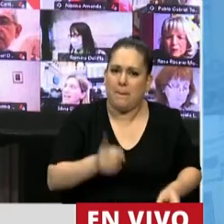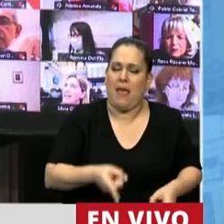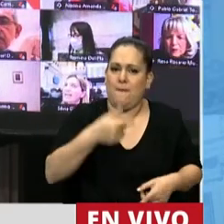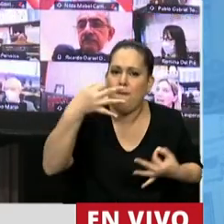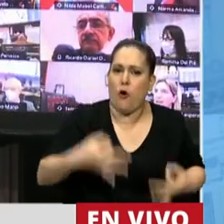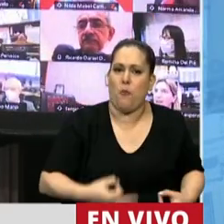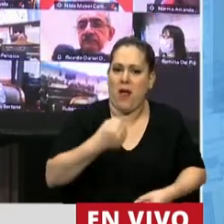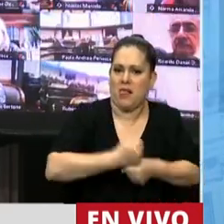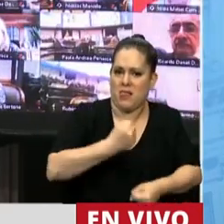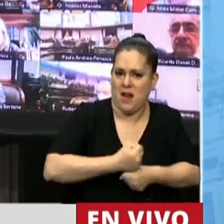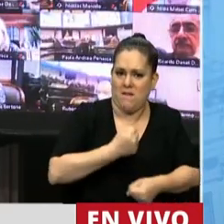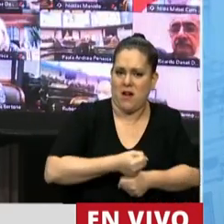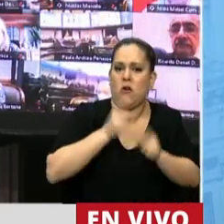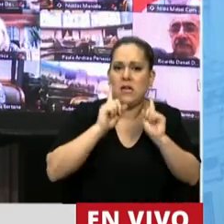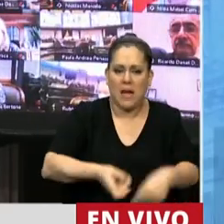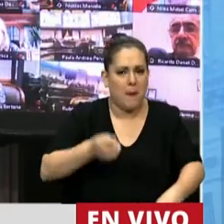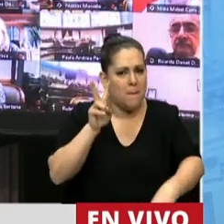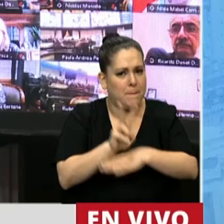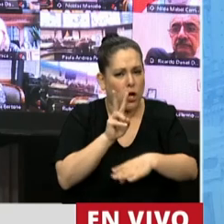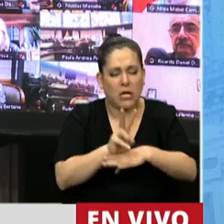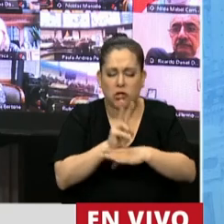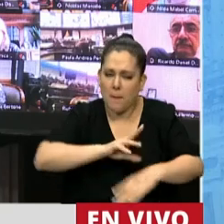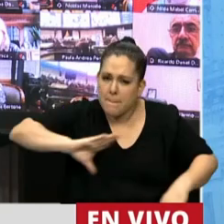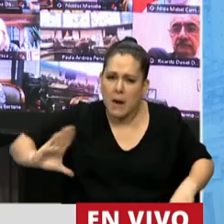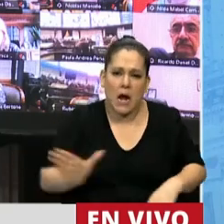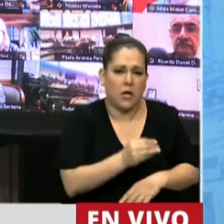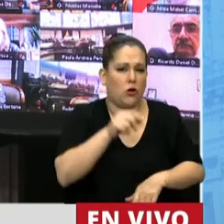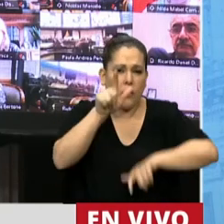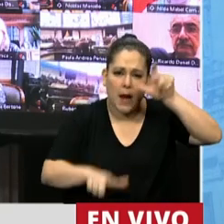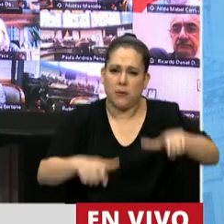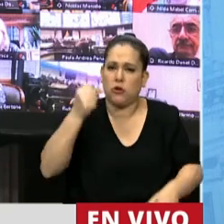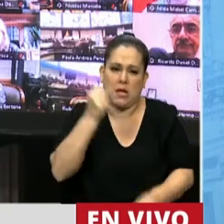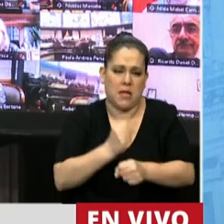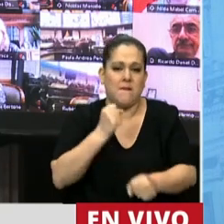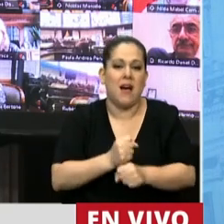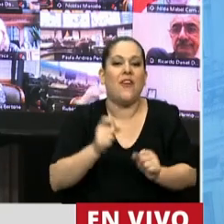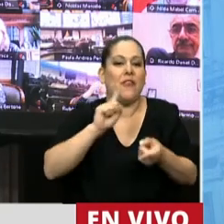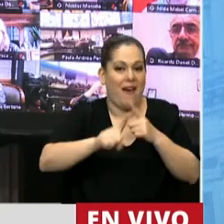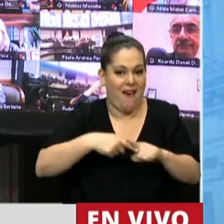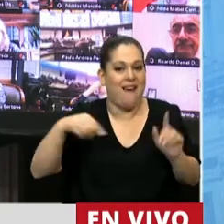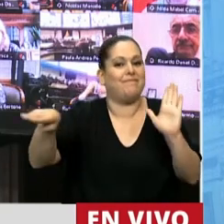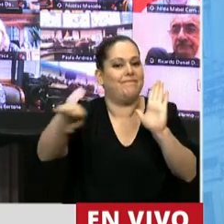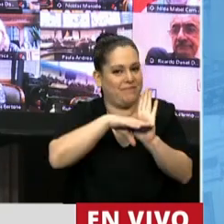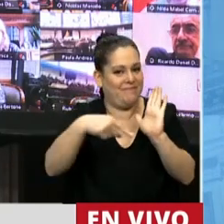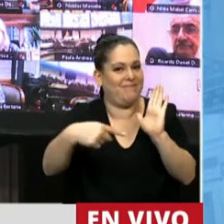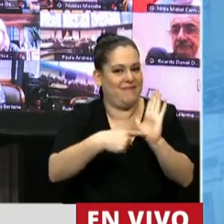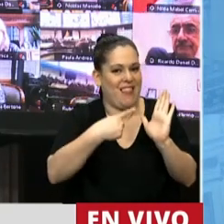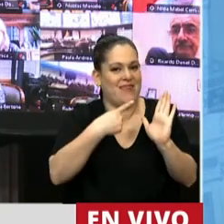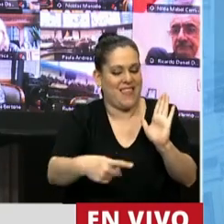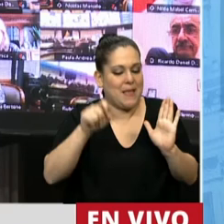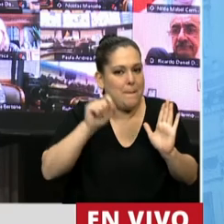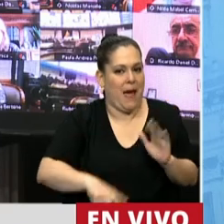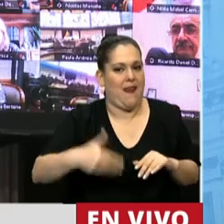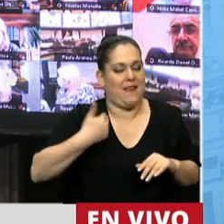una mejor protección para todos los trabajadores que creo que este convenio viene a proveerle a la República Argentina y por eso